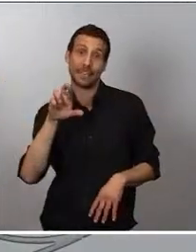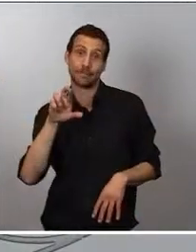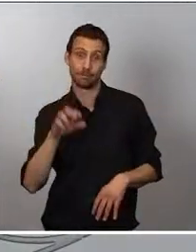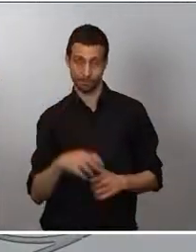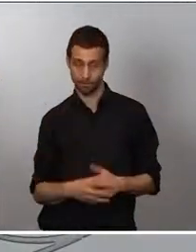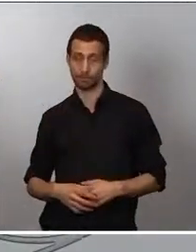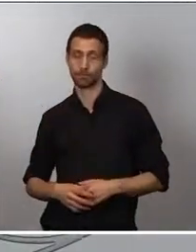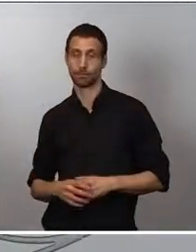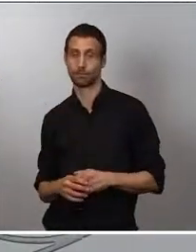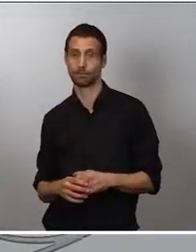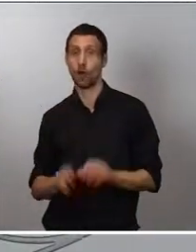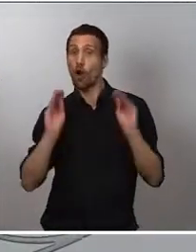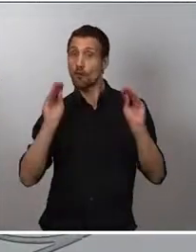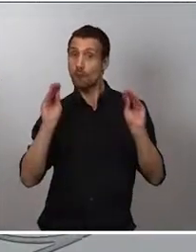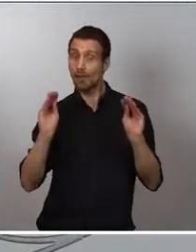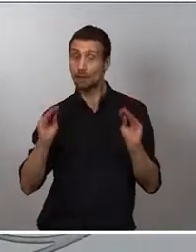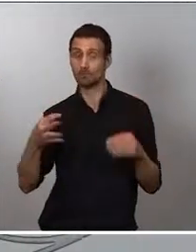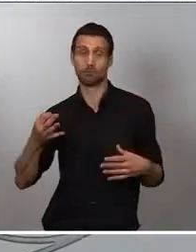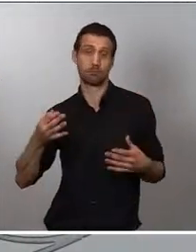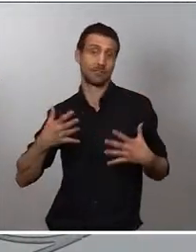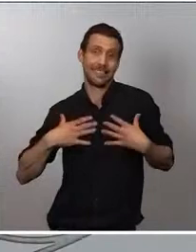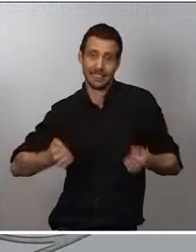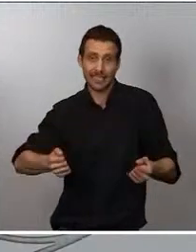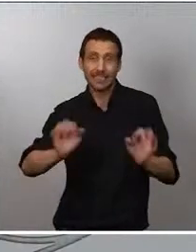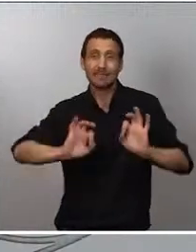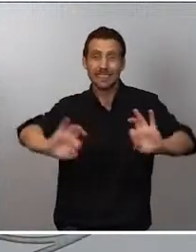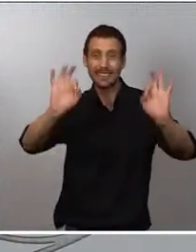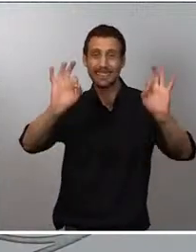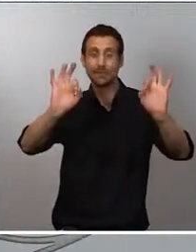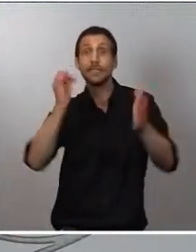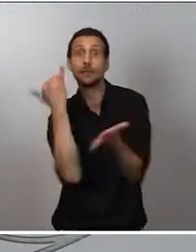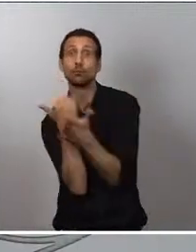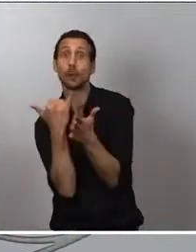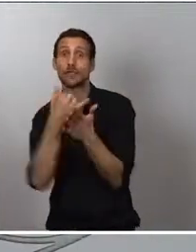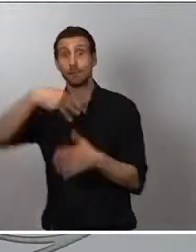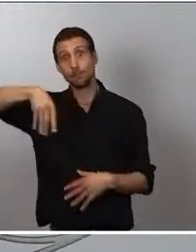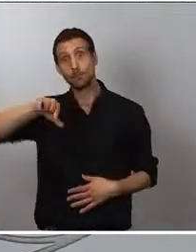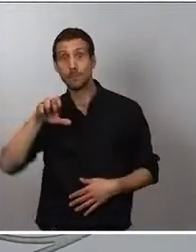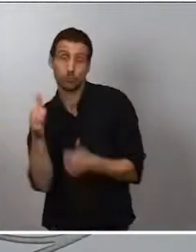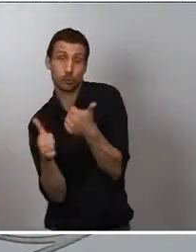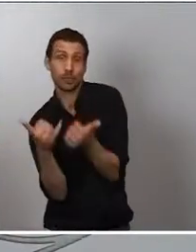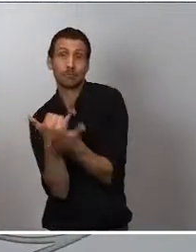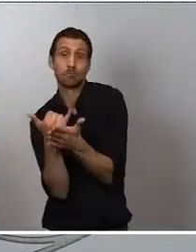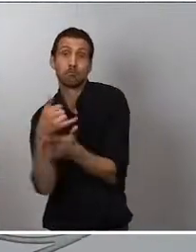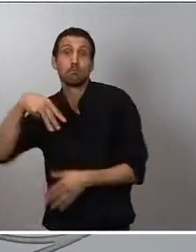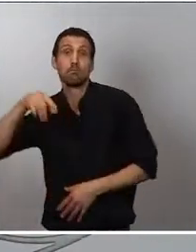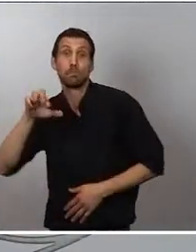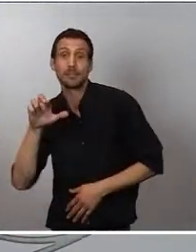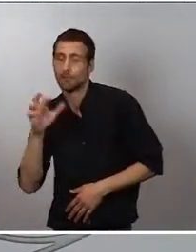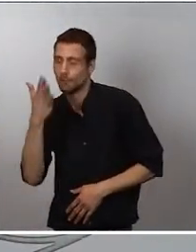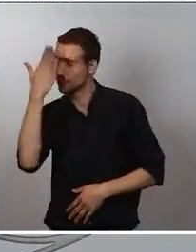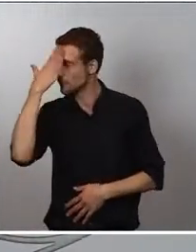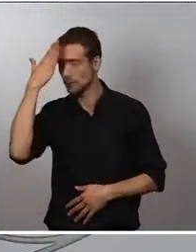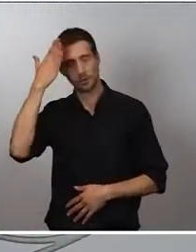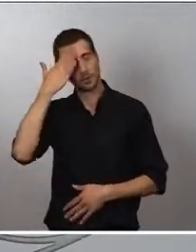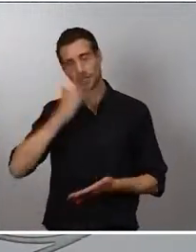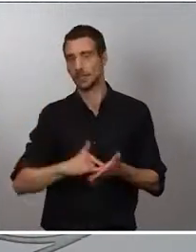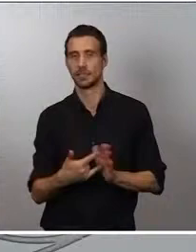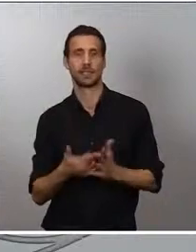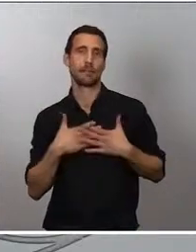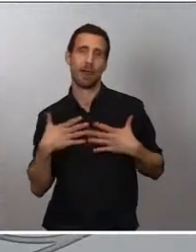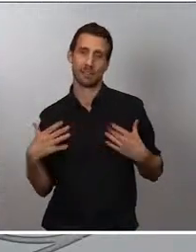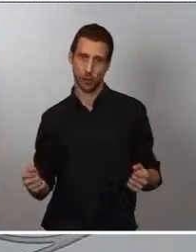sanitaria especializada, también las pruebas MIR, es fundamental en nuestro sistema nacional de salud. Digamos que es un sistema